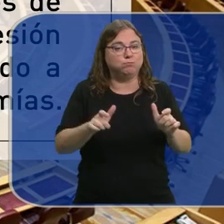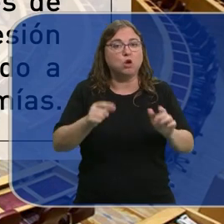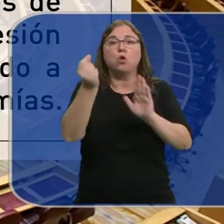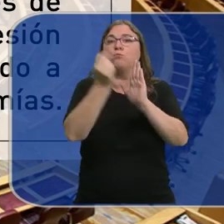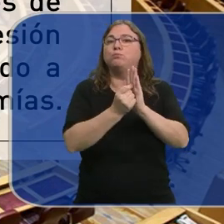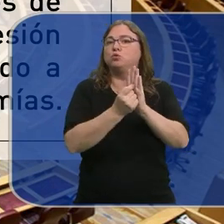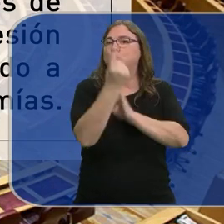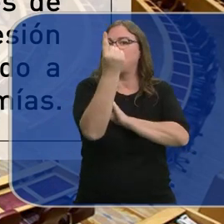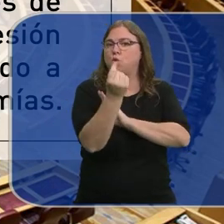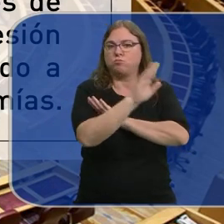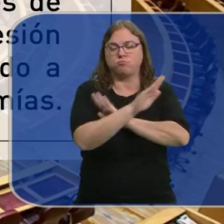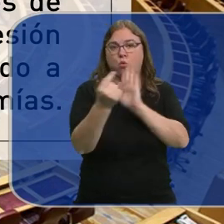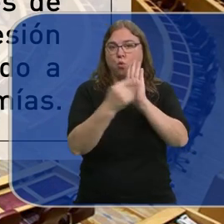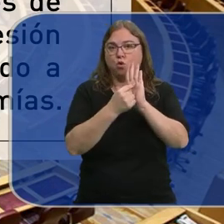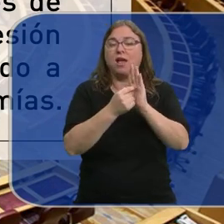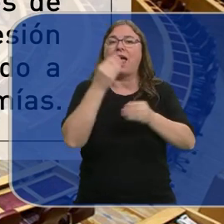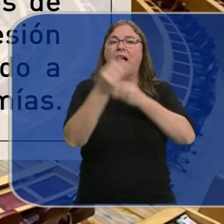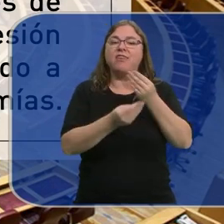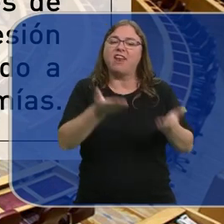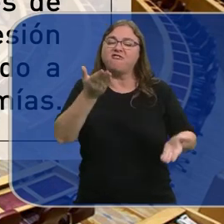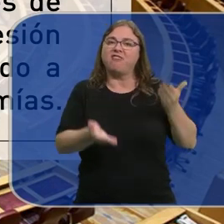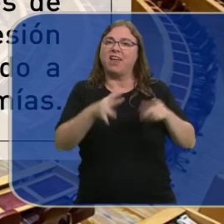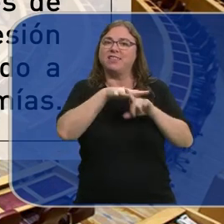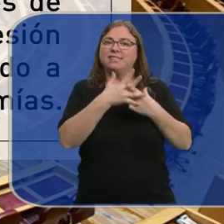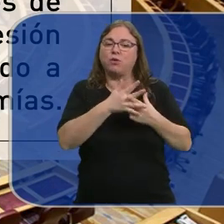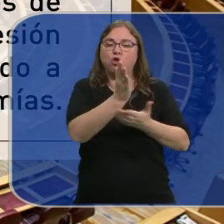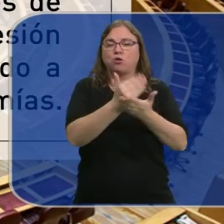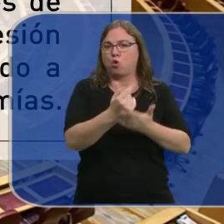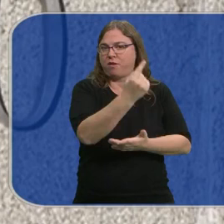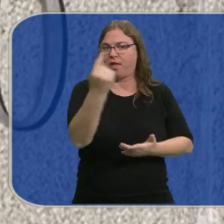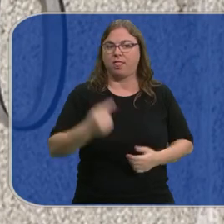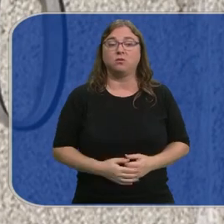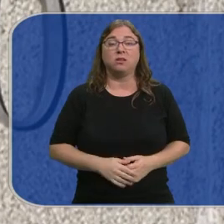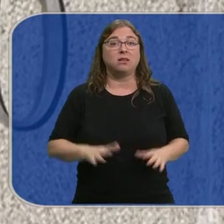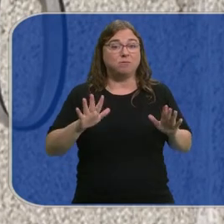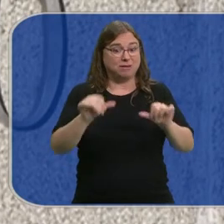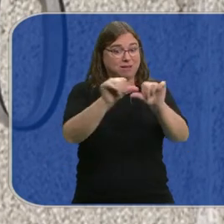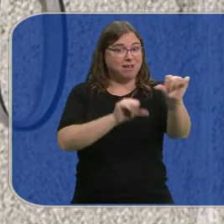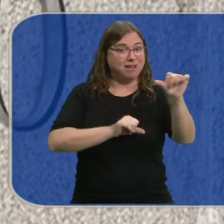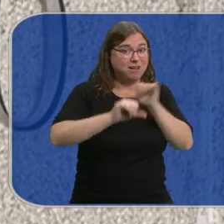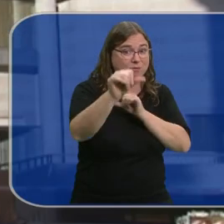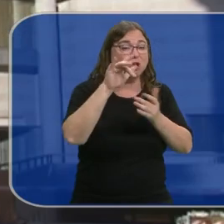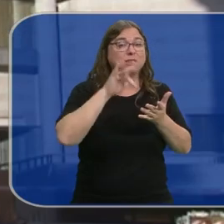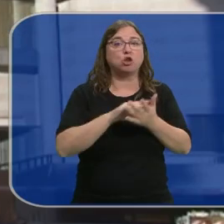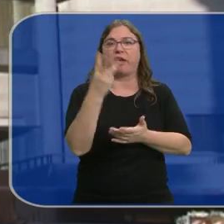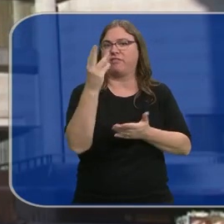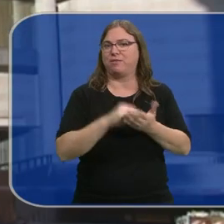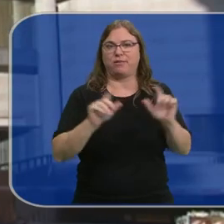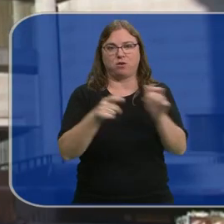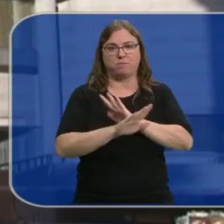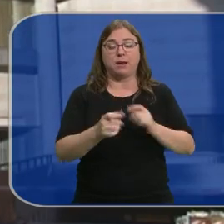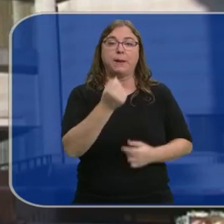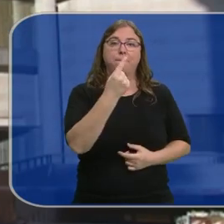único punto del orden del día será dedicado a efectuar un balance de la situación de las autonomías. Pero desde esa fecha solo se han celebrado tres.